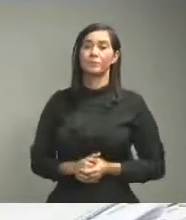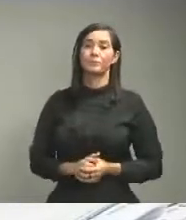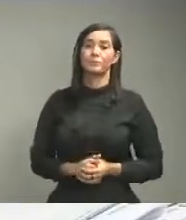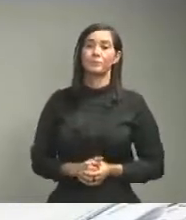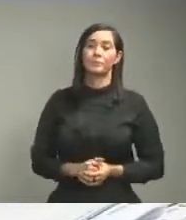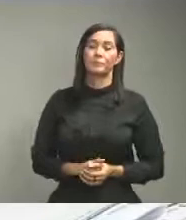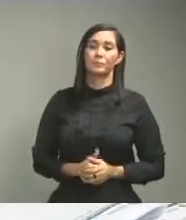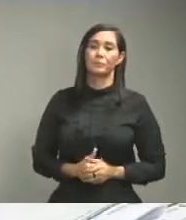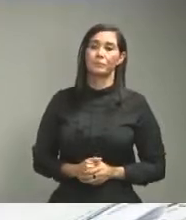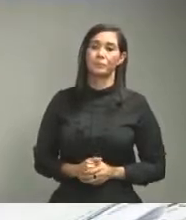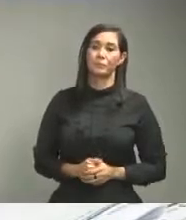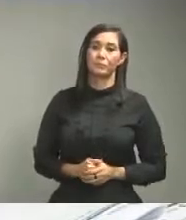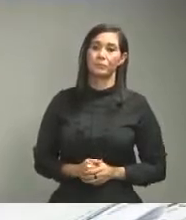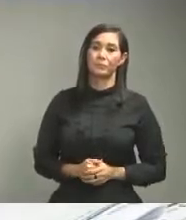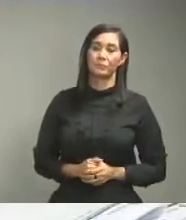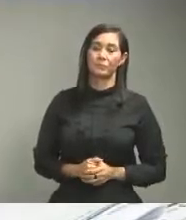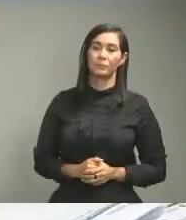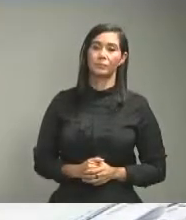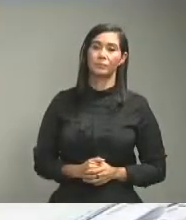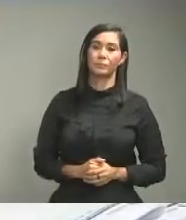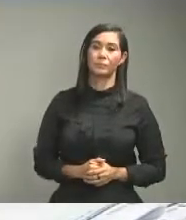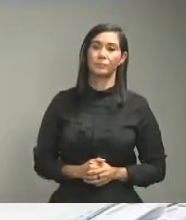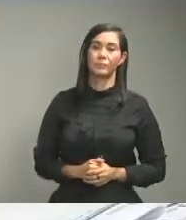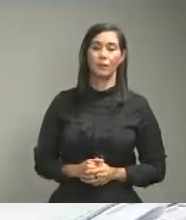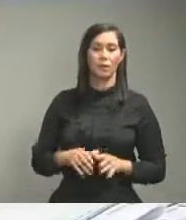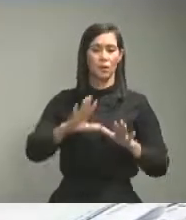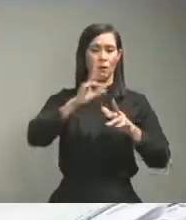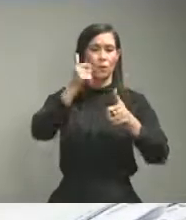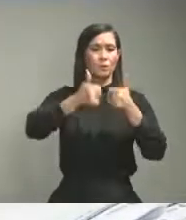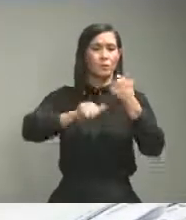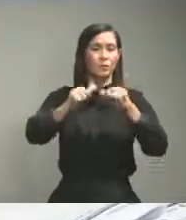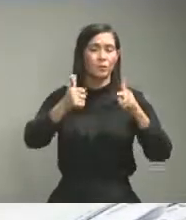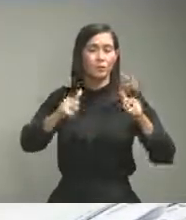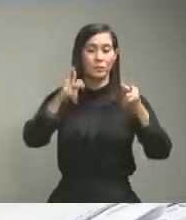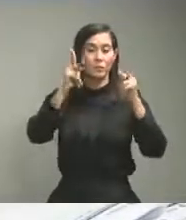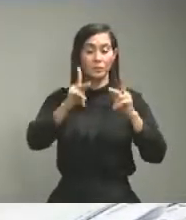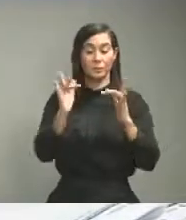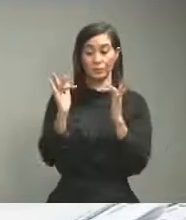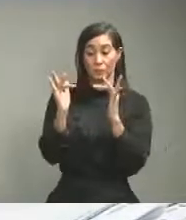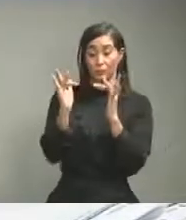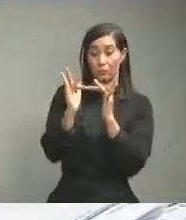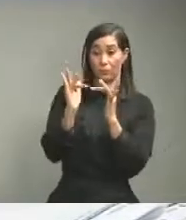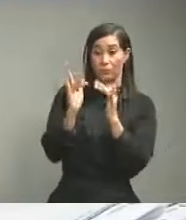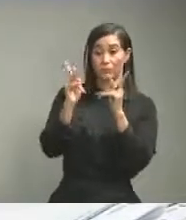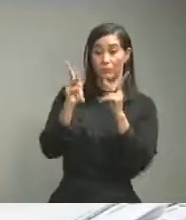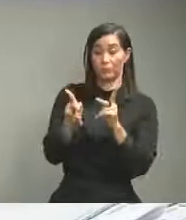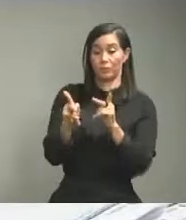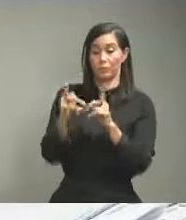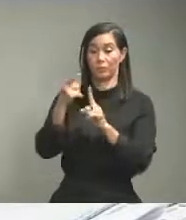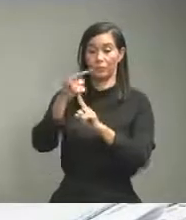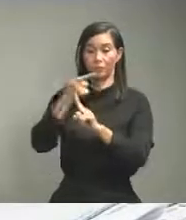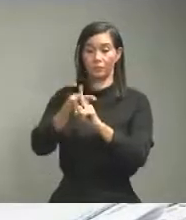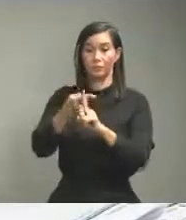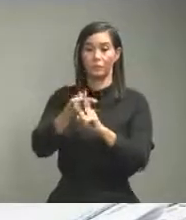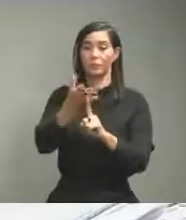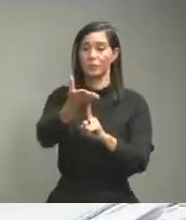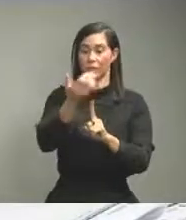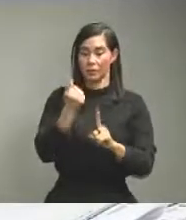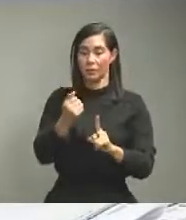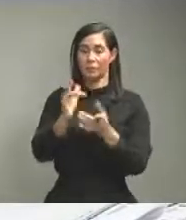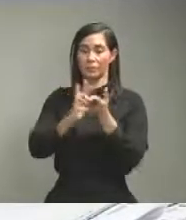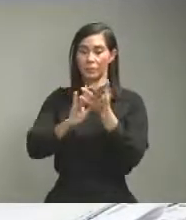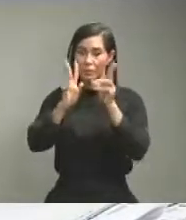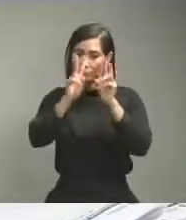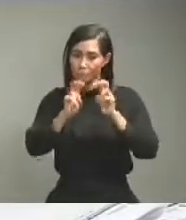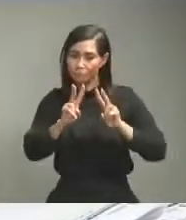esos contactos que han tenido contacto con ellos o a sus familias el número de esto le